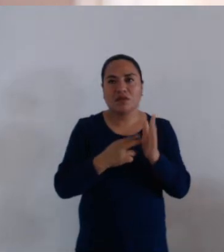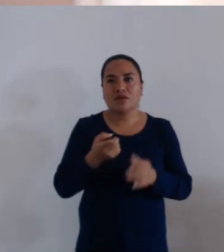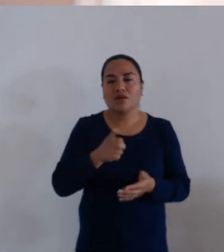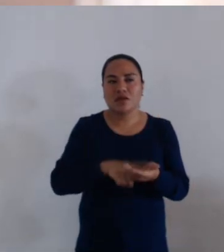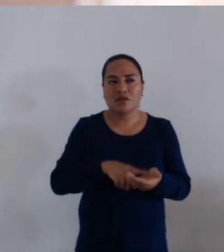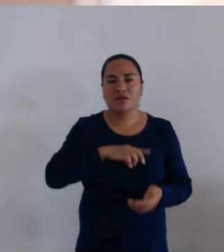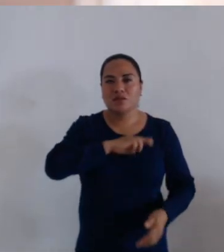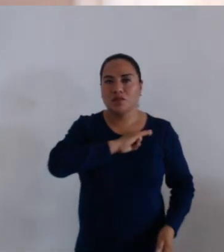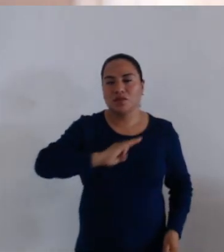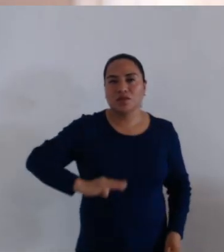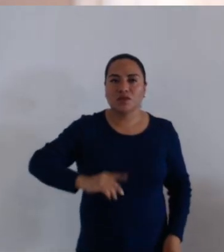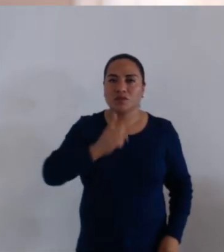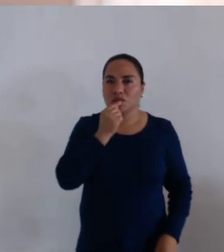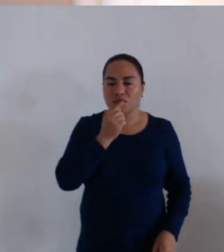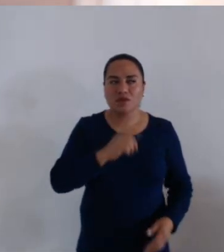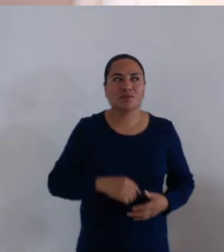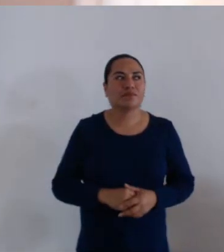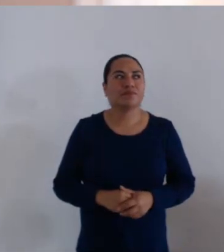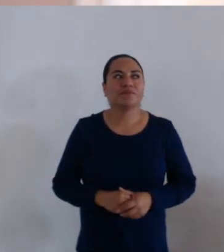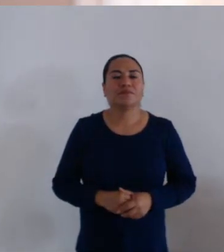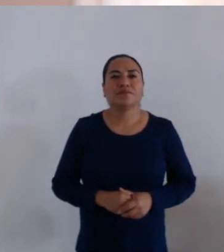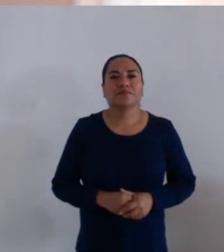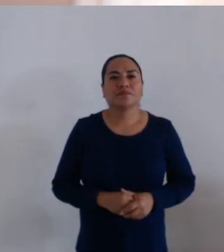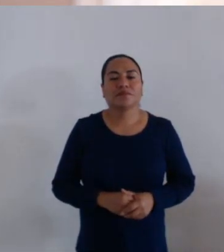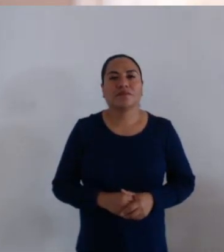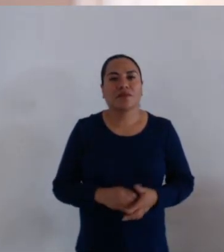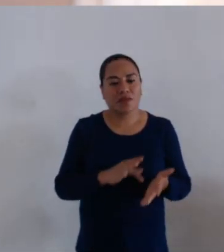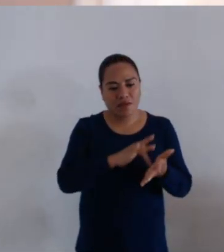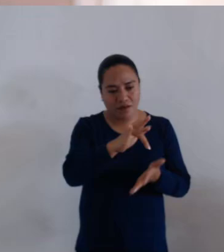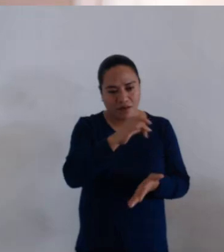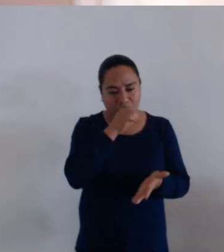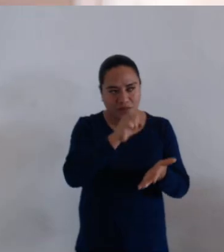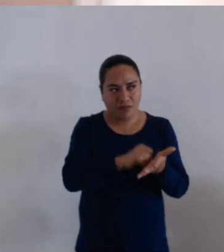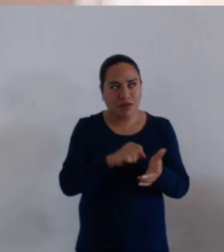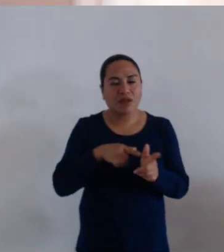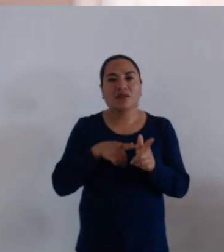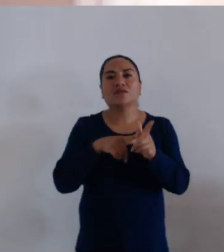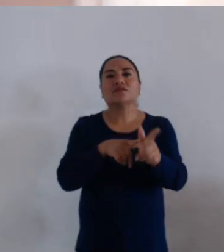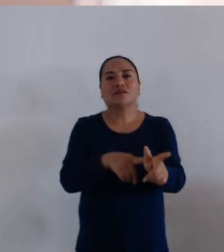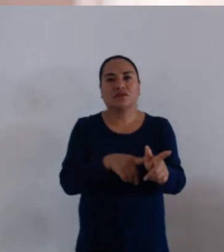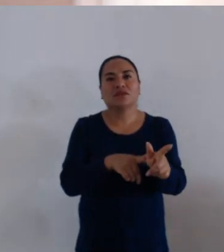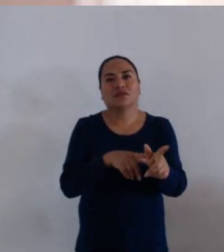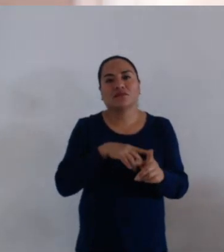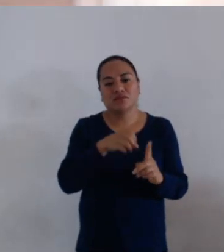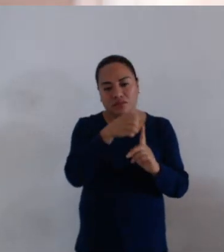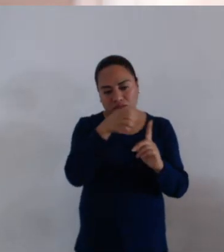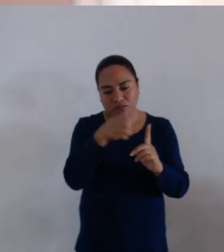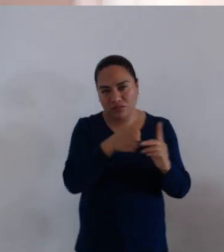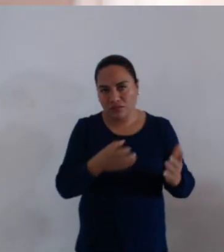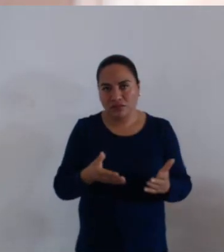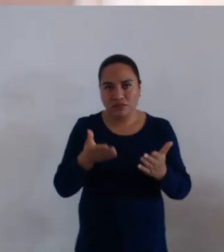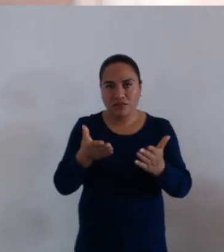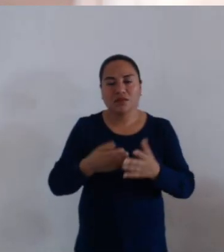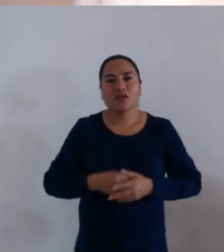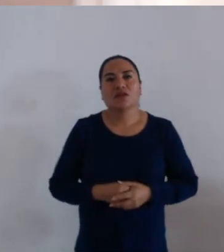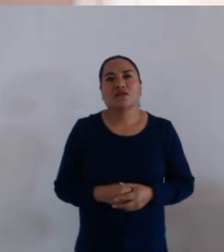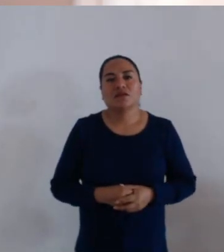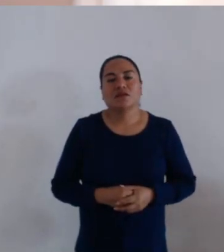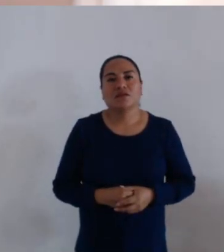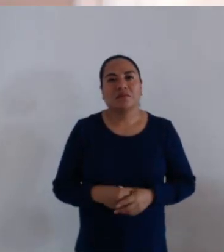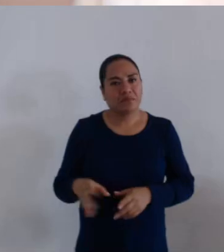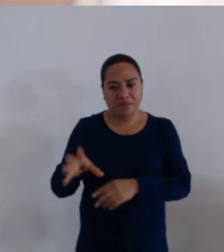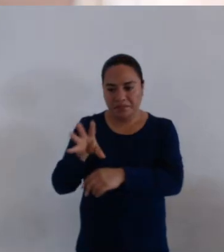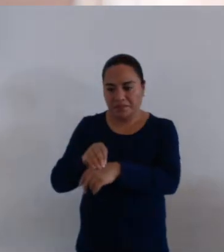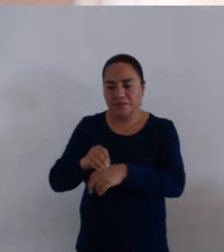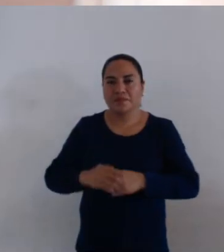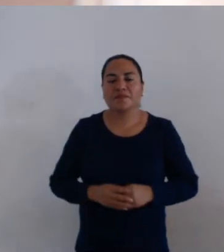de Oaxaca de Juárez, Oaxaca. Gracias, secretaria. Prosiga, por favor, con el siguiente punto del orden del día. Con